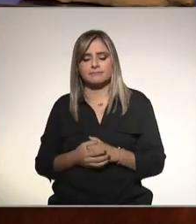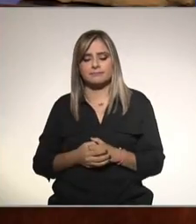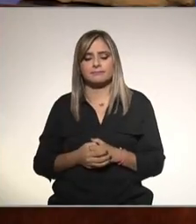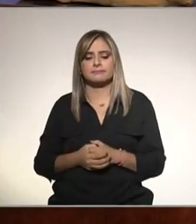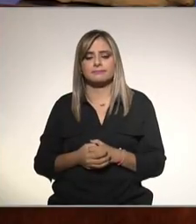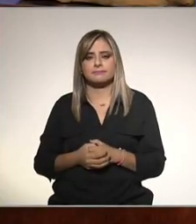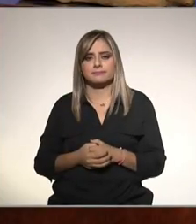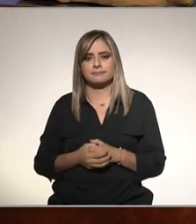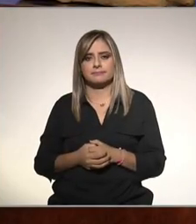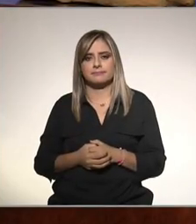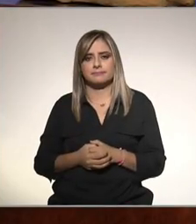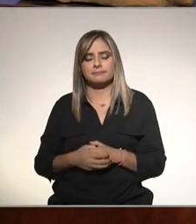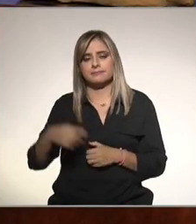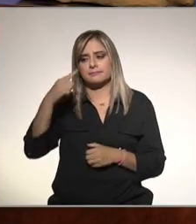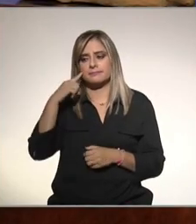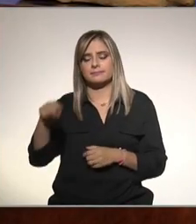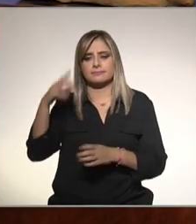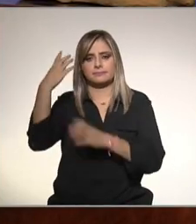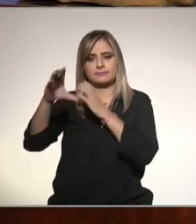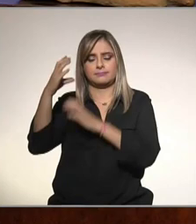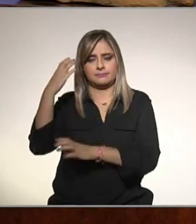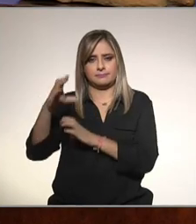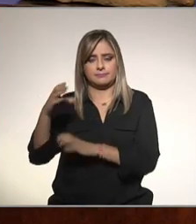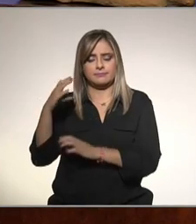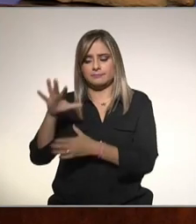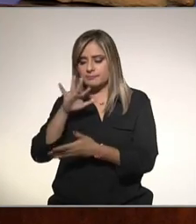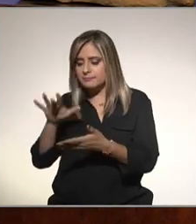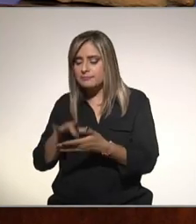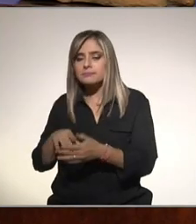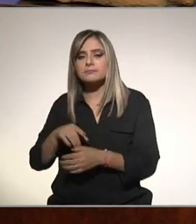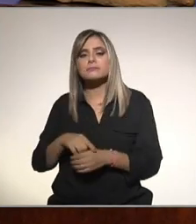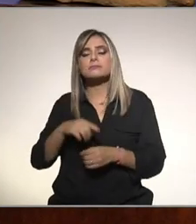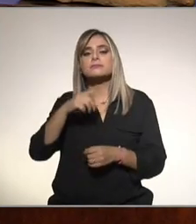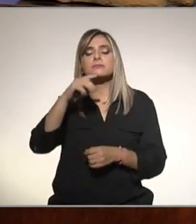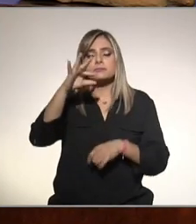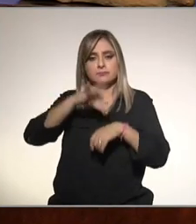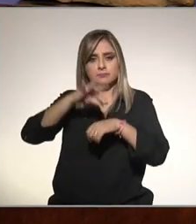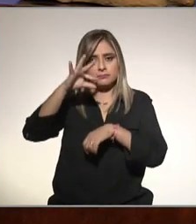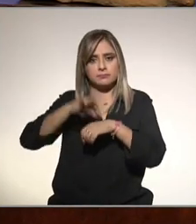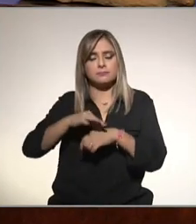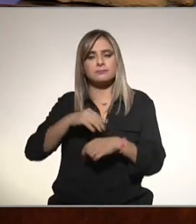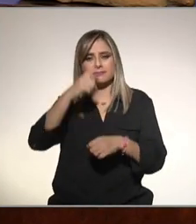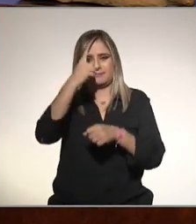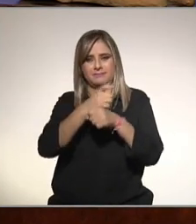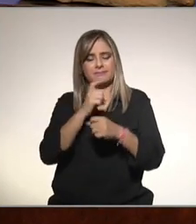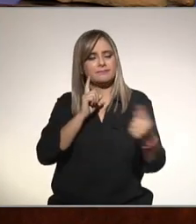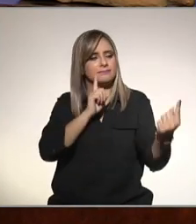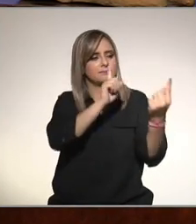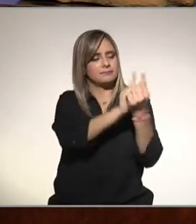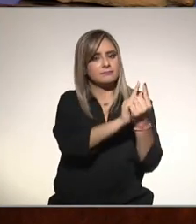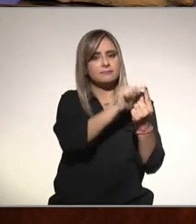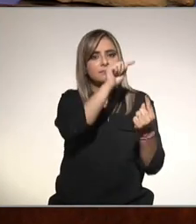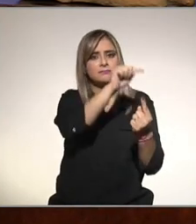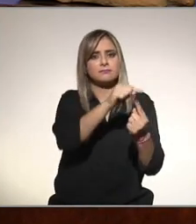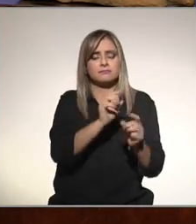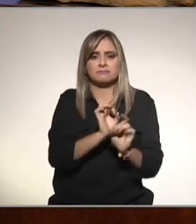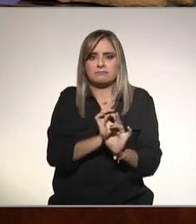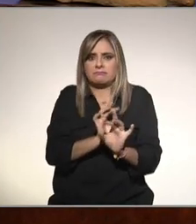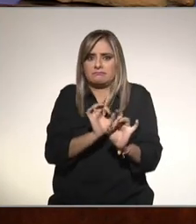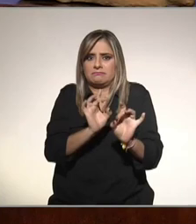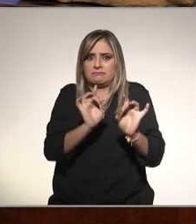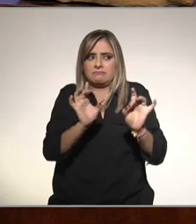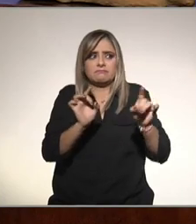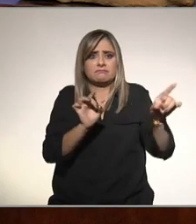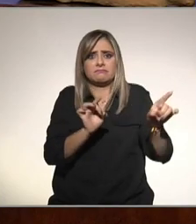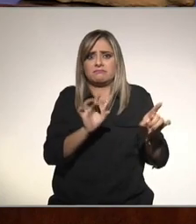mira Pepe tenemos el comentario de Minix Pass que dice que los médicos de primer contacto son muy delicados ya